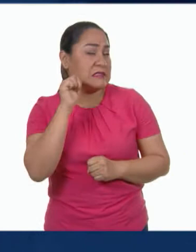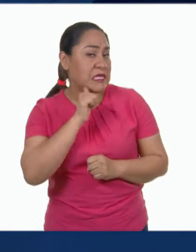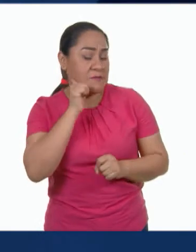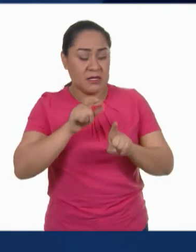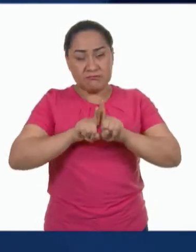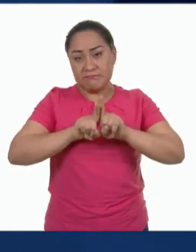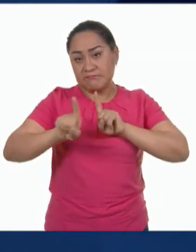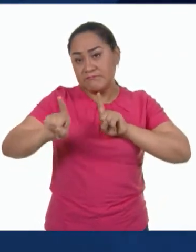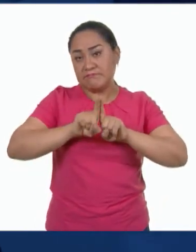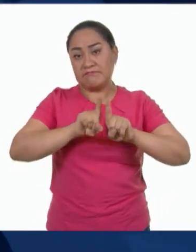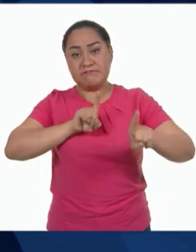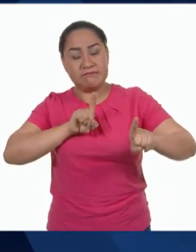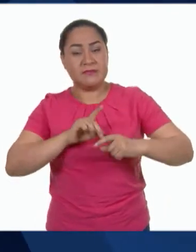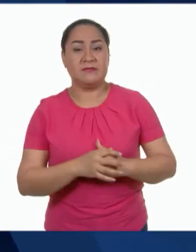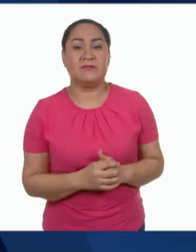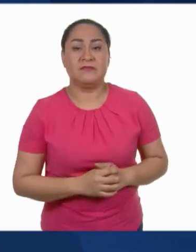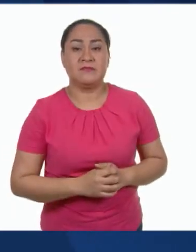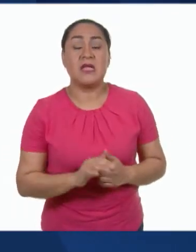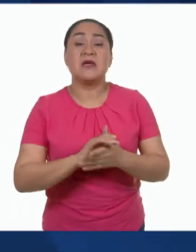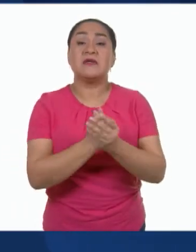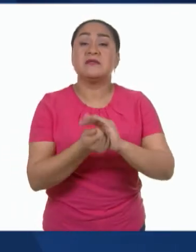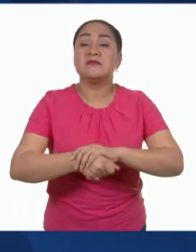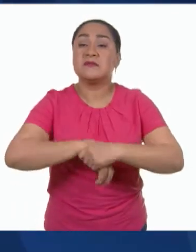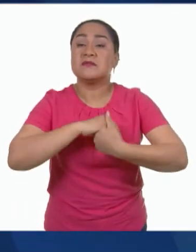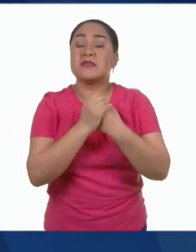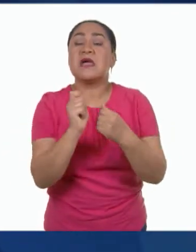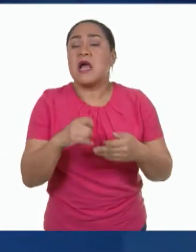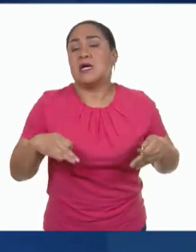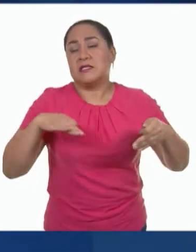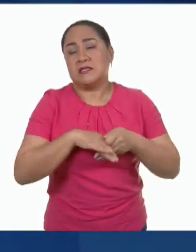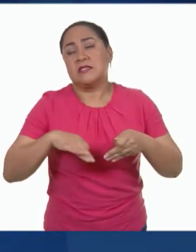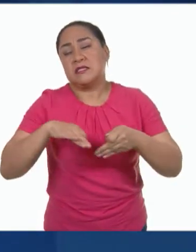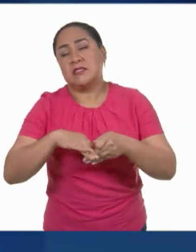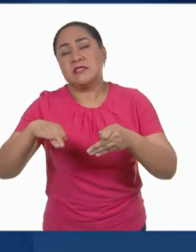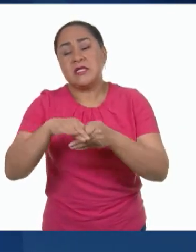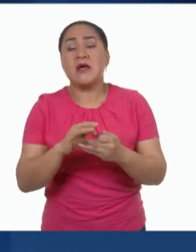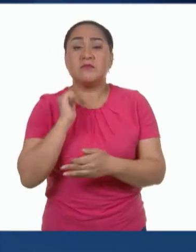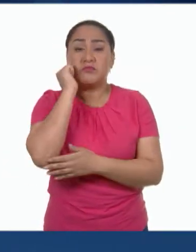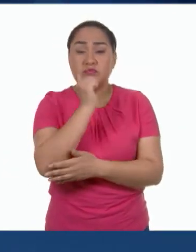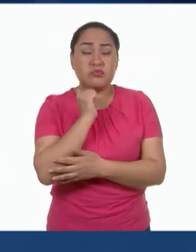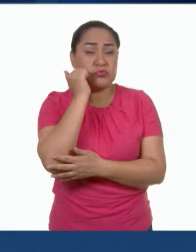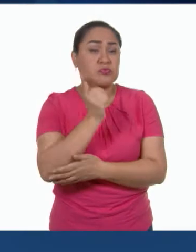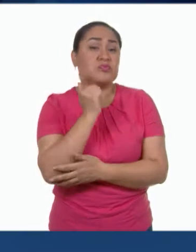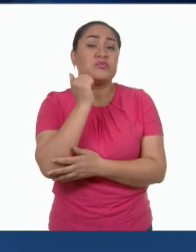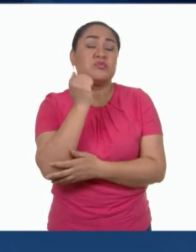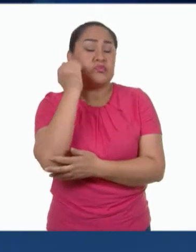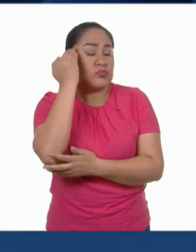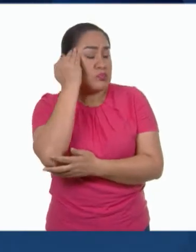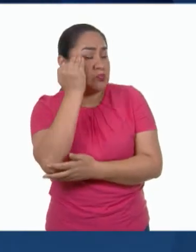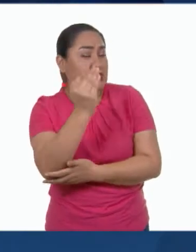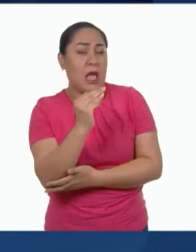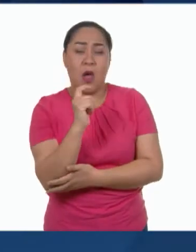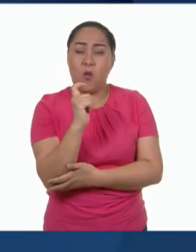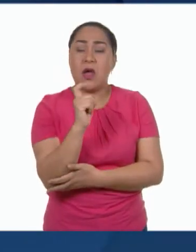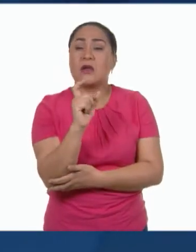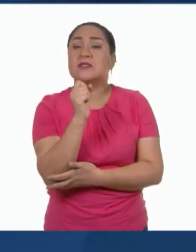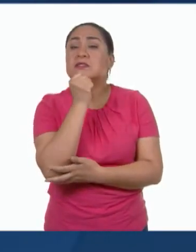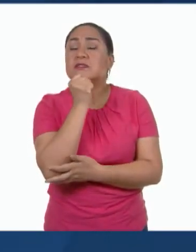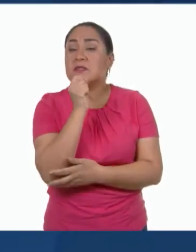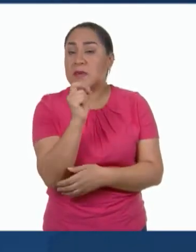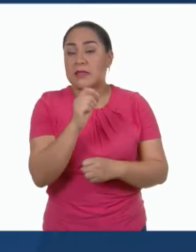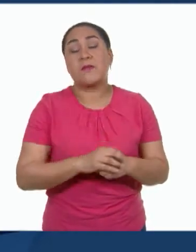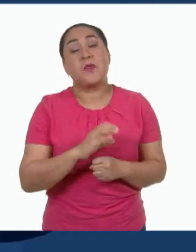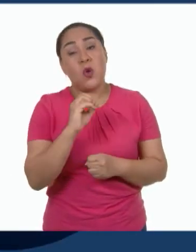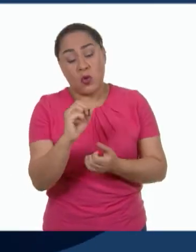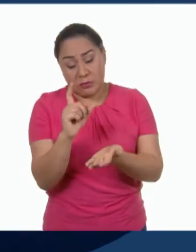distancia. Lávate las manos muy seguido con agua y jabón por lo menos durante 20 segundos. O aplica